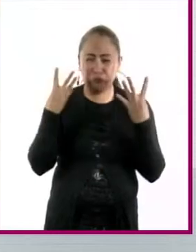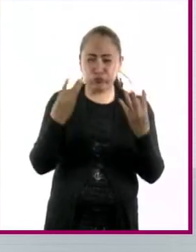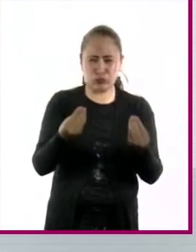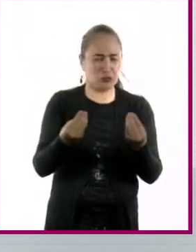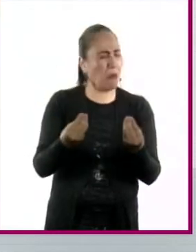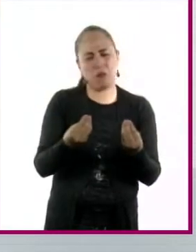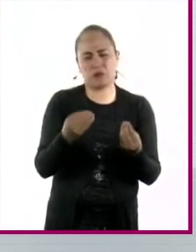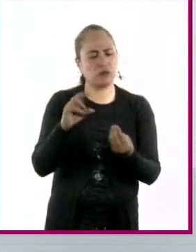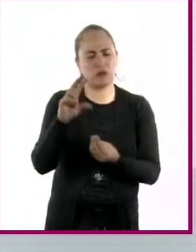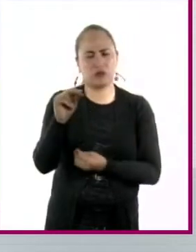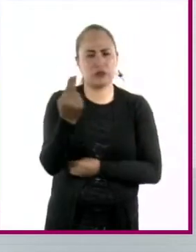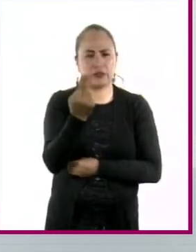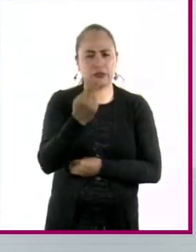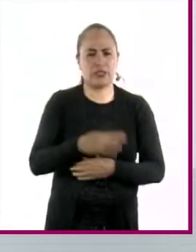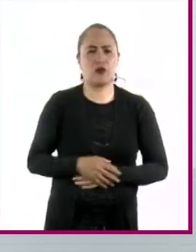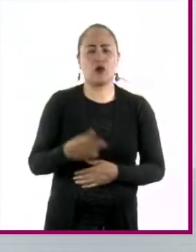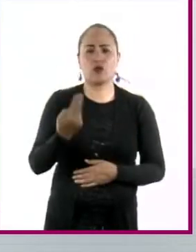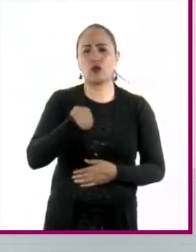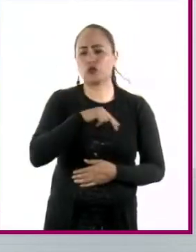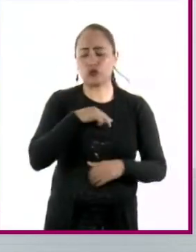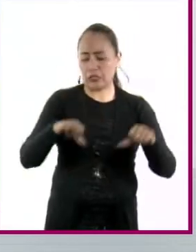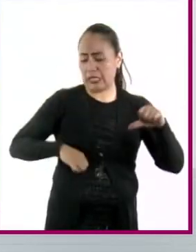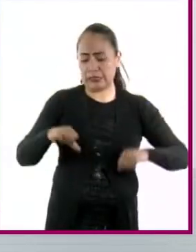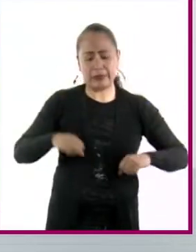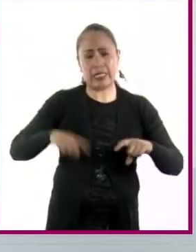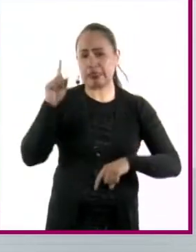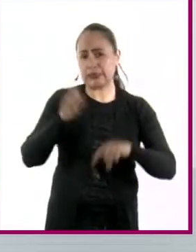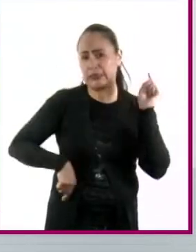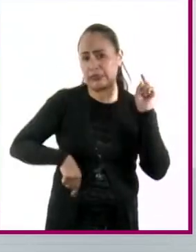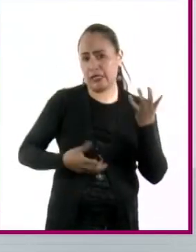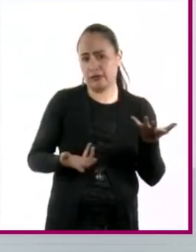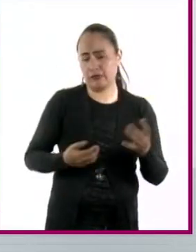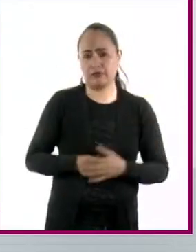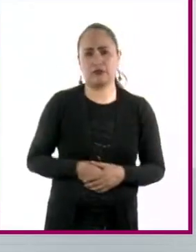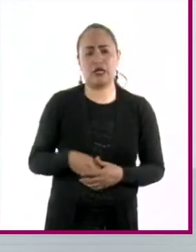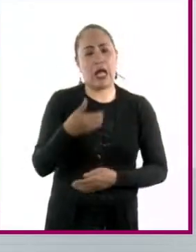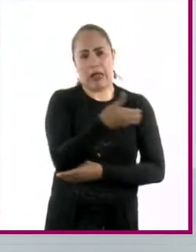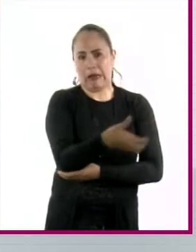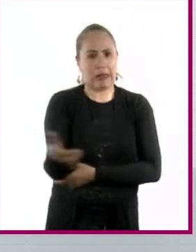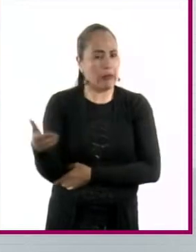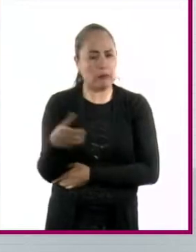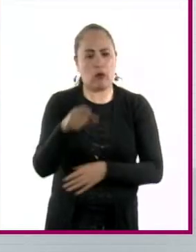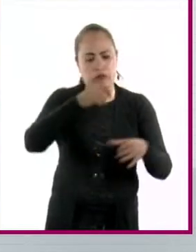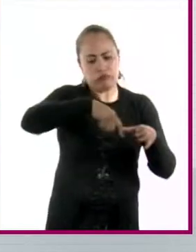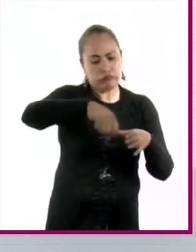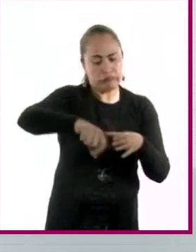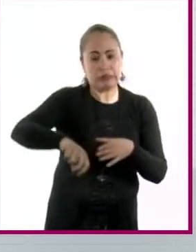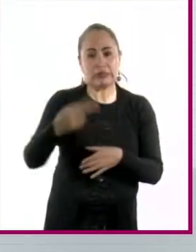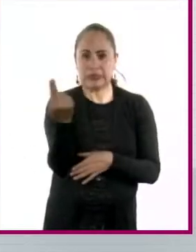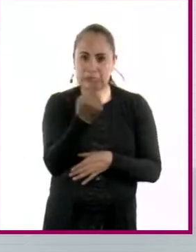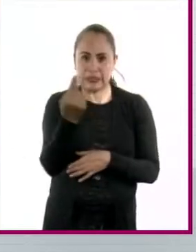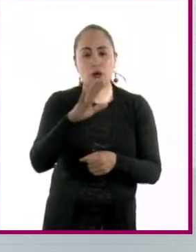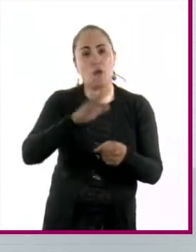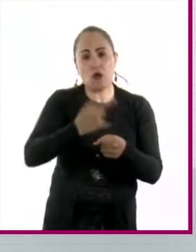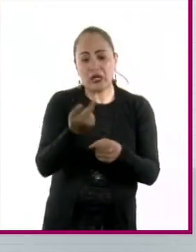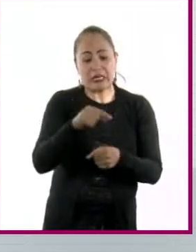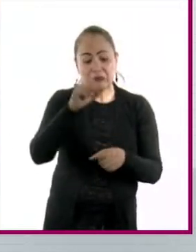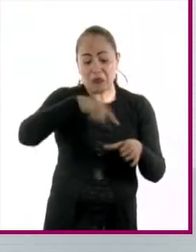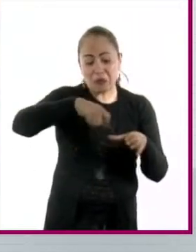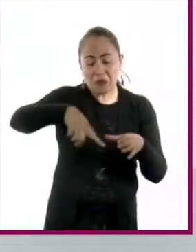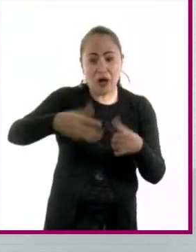¿Qué actividades deberíamos dejar de hacer? Bueno, la agricultura es esencial. Si no, no comemos. O yo creo que podemos vivir sin la